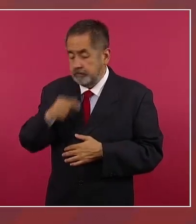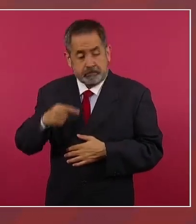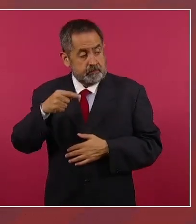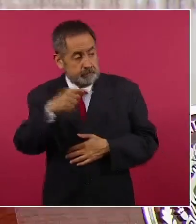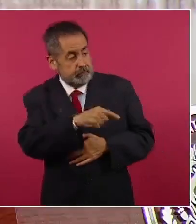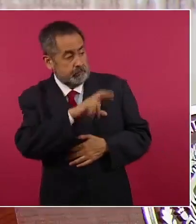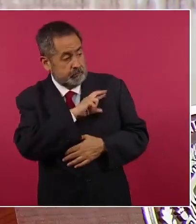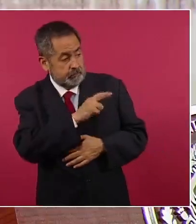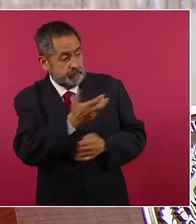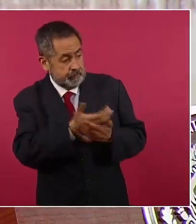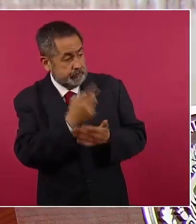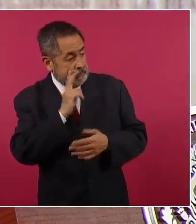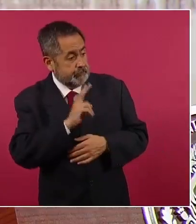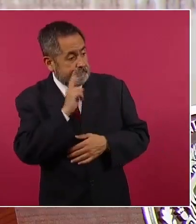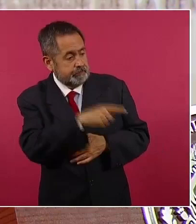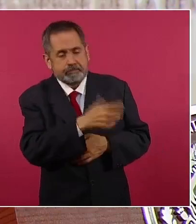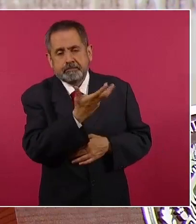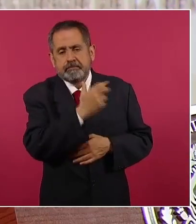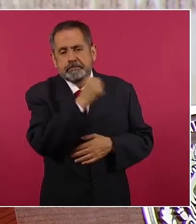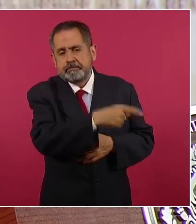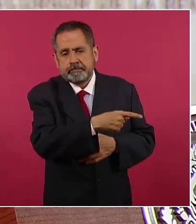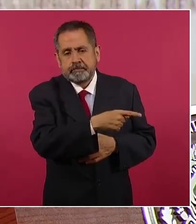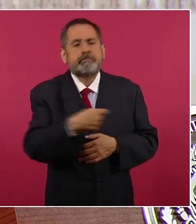si no lo hace el Estado,